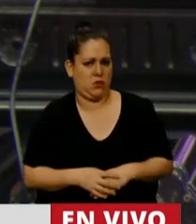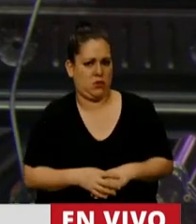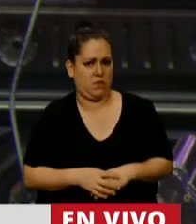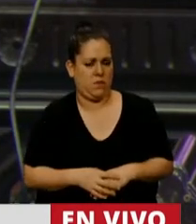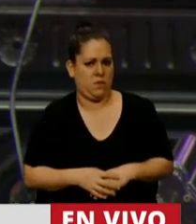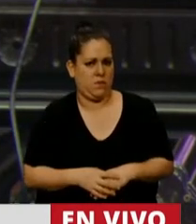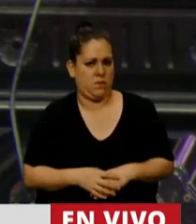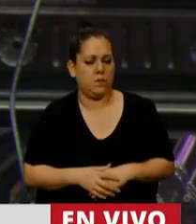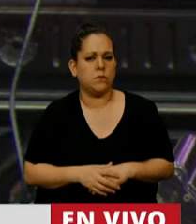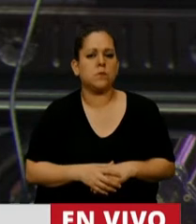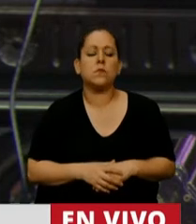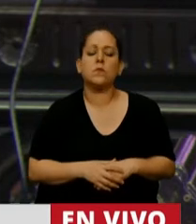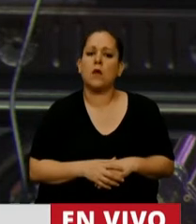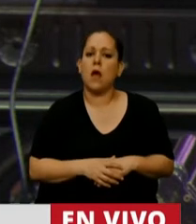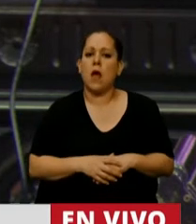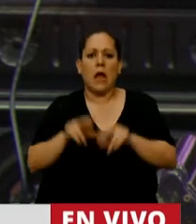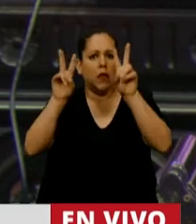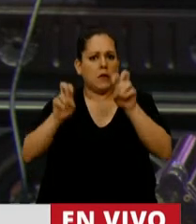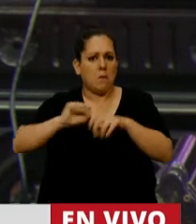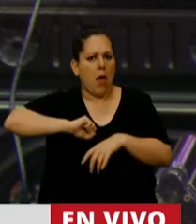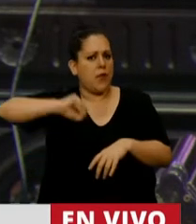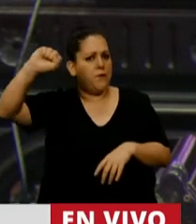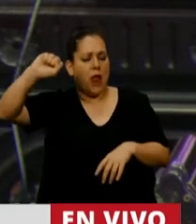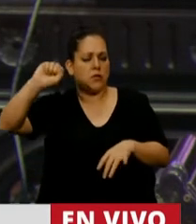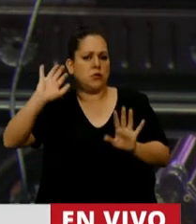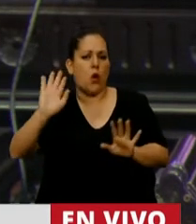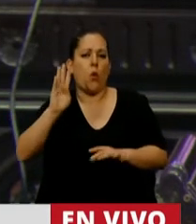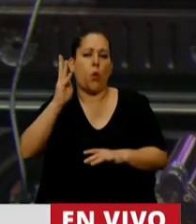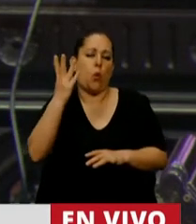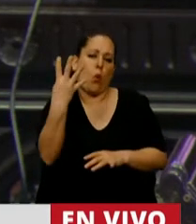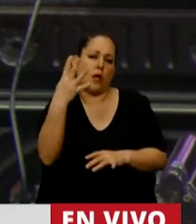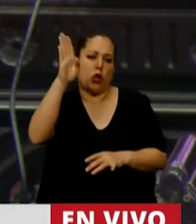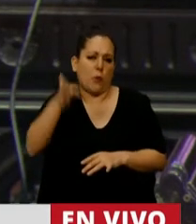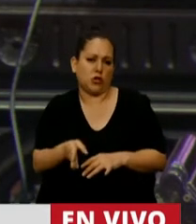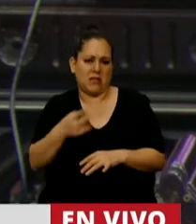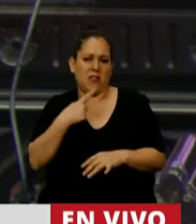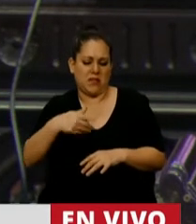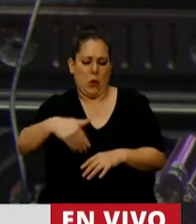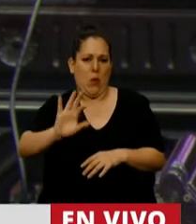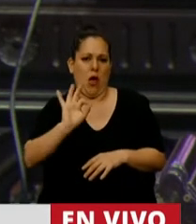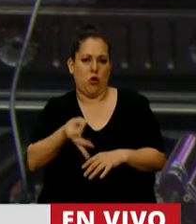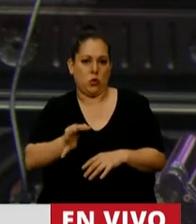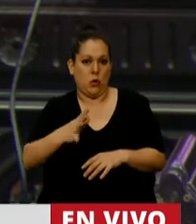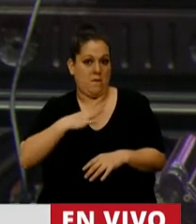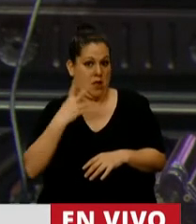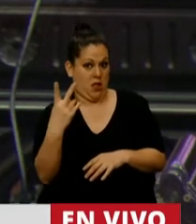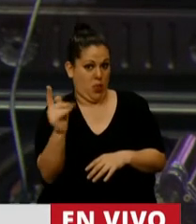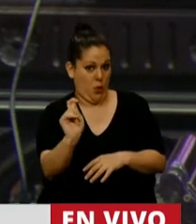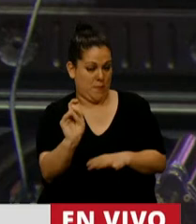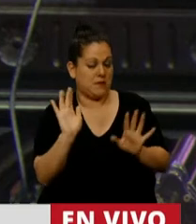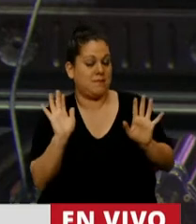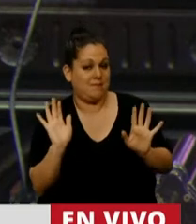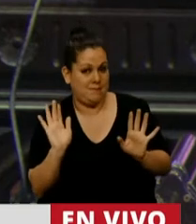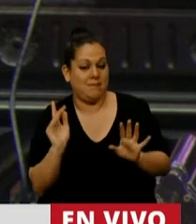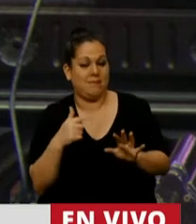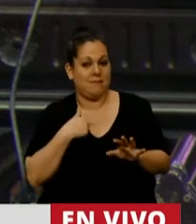Y más allá de la inflación, que también se ha dicho aquí, 4% va a ser la de octubre y todavía quedan dos meses, somos una